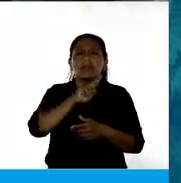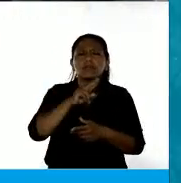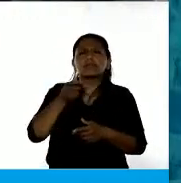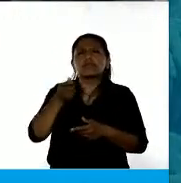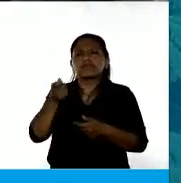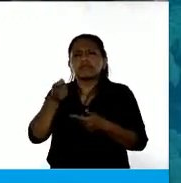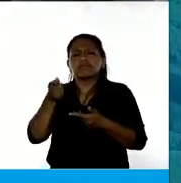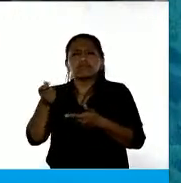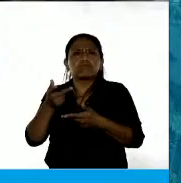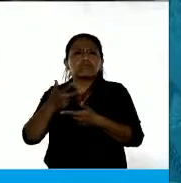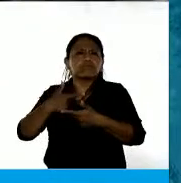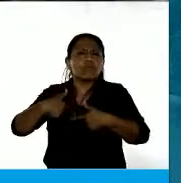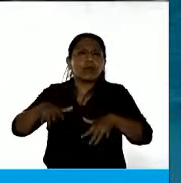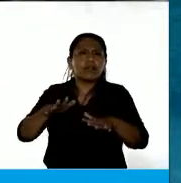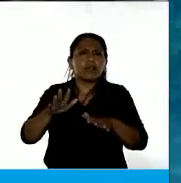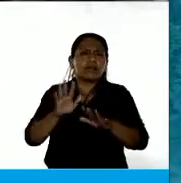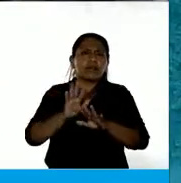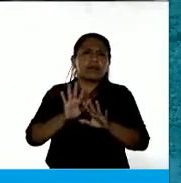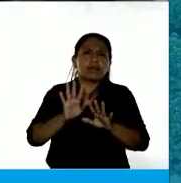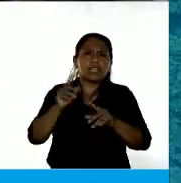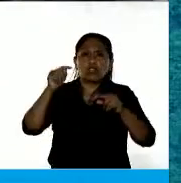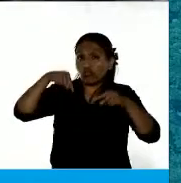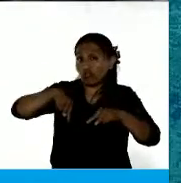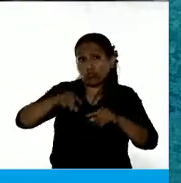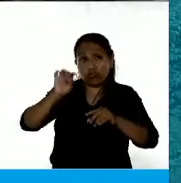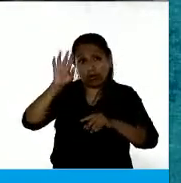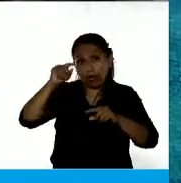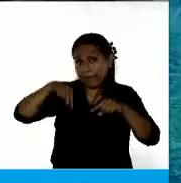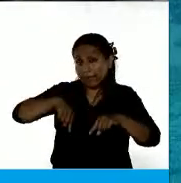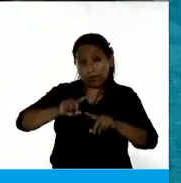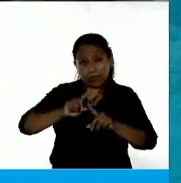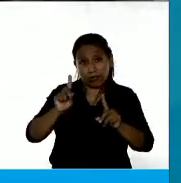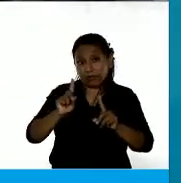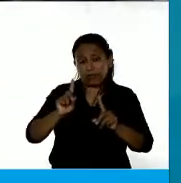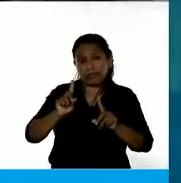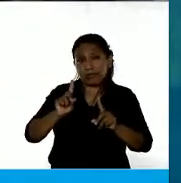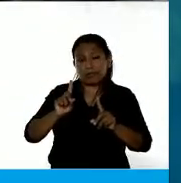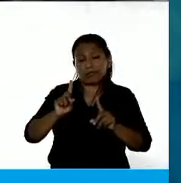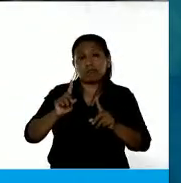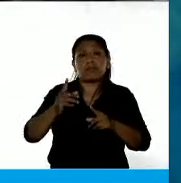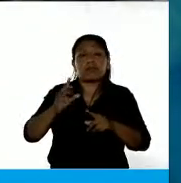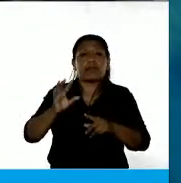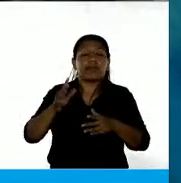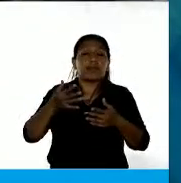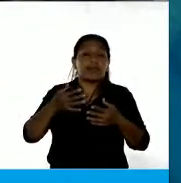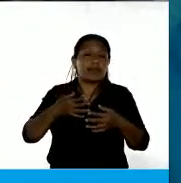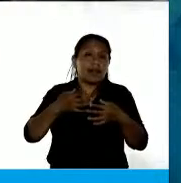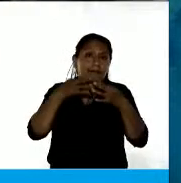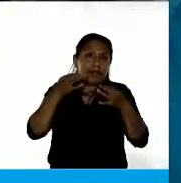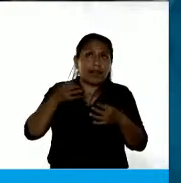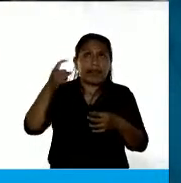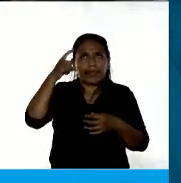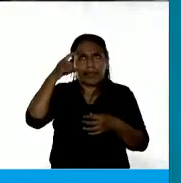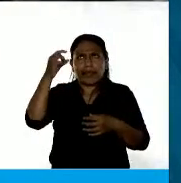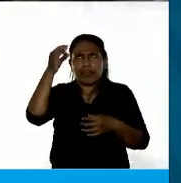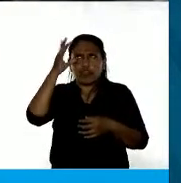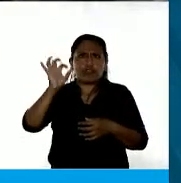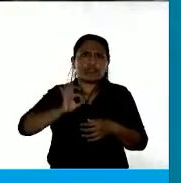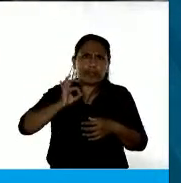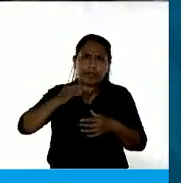que no son de hoy. Digo, la verdad que en los últimos 10, 12 años